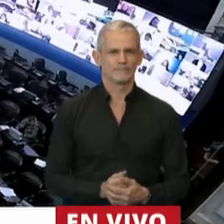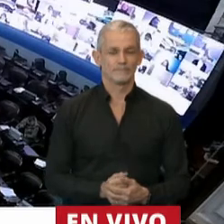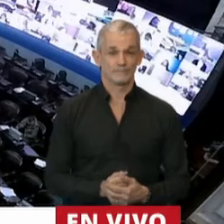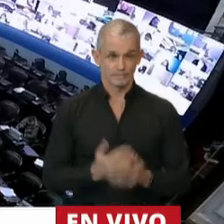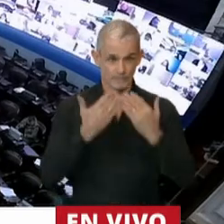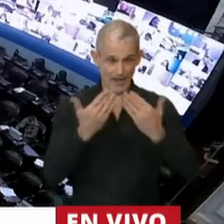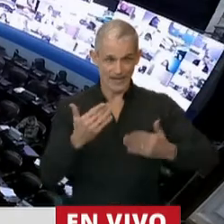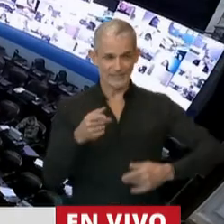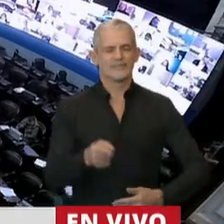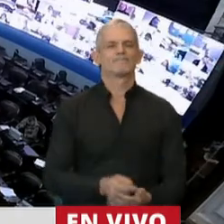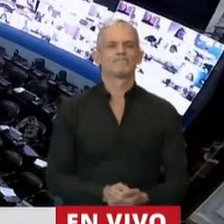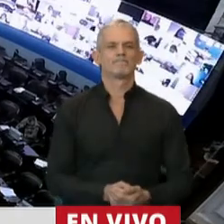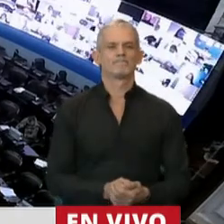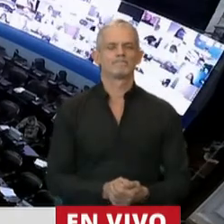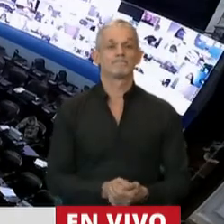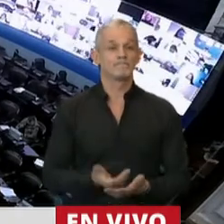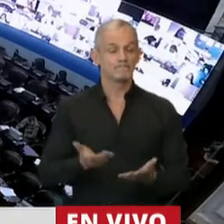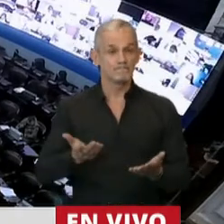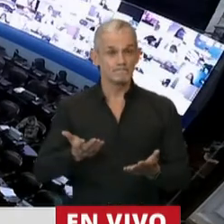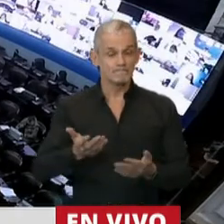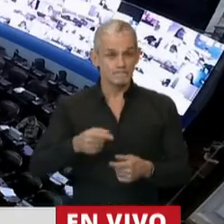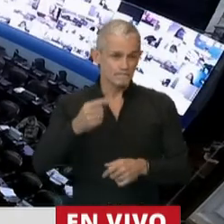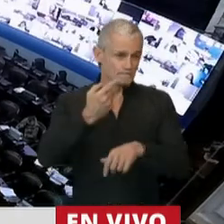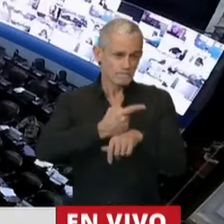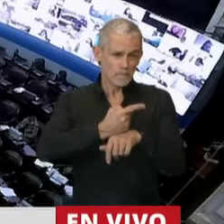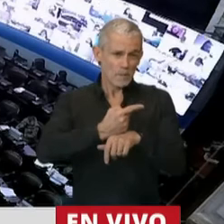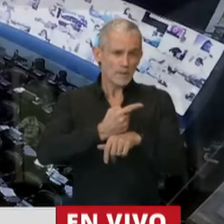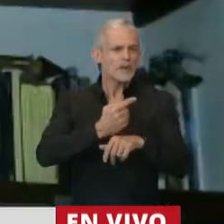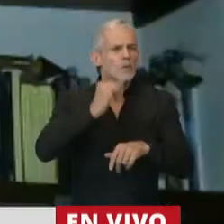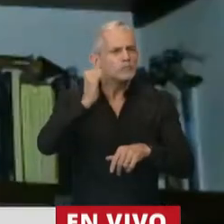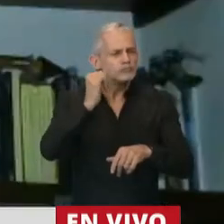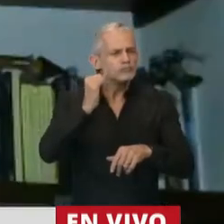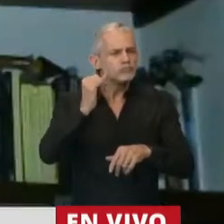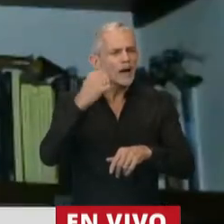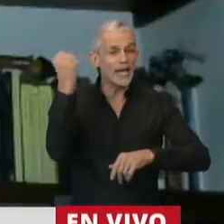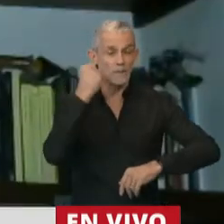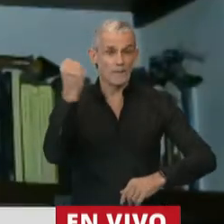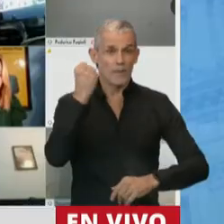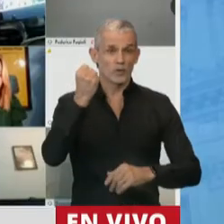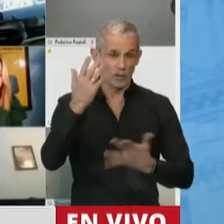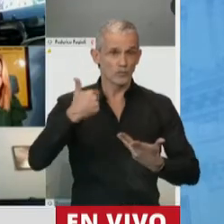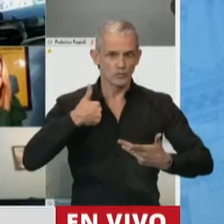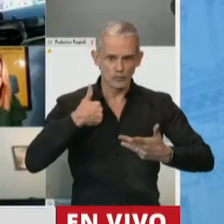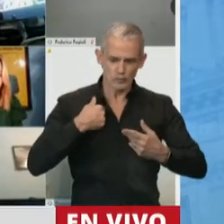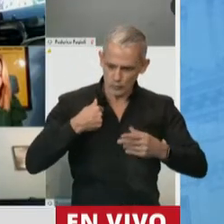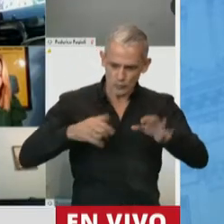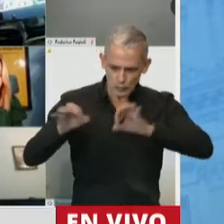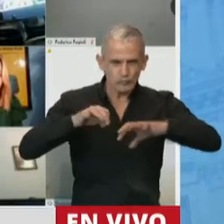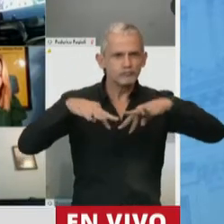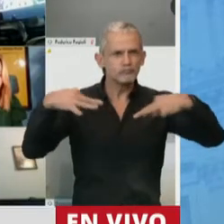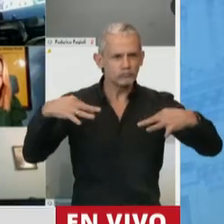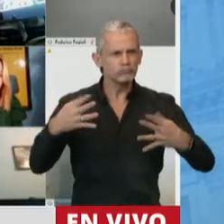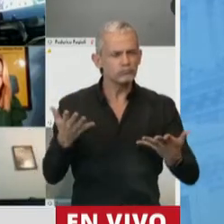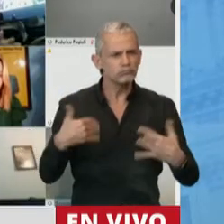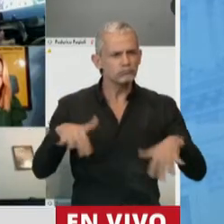Gracias, señor presidente. Primero destacar la importancia. Estamos legislando por primera vez el